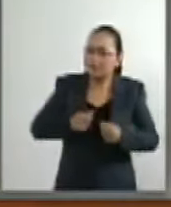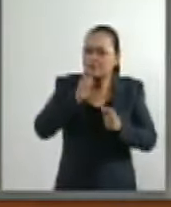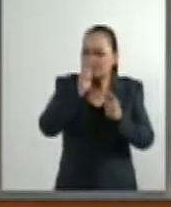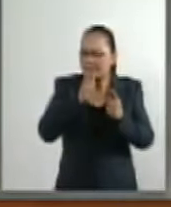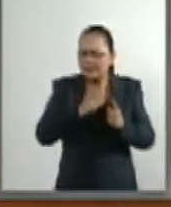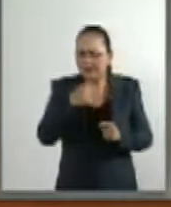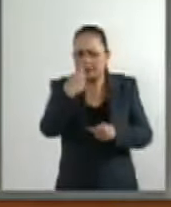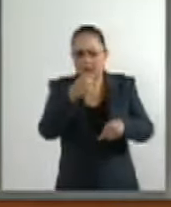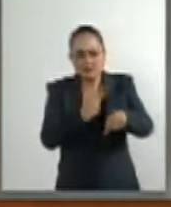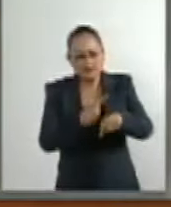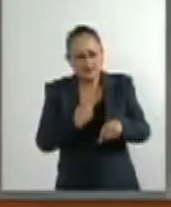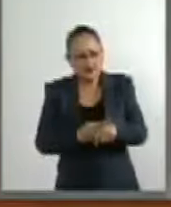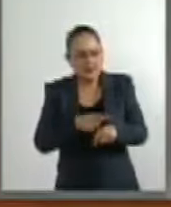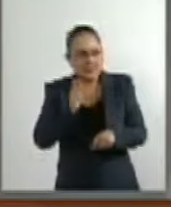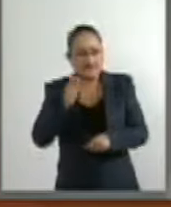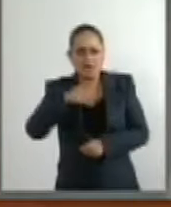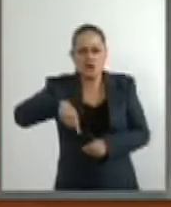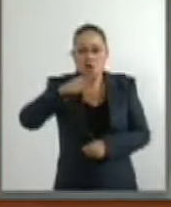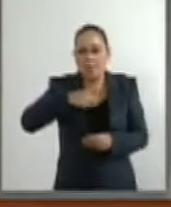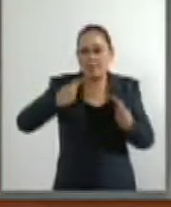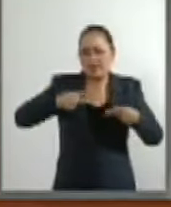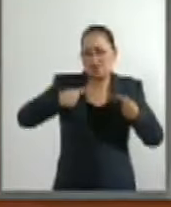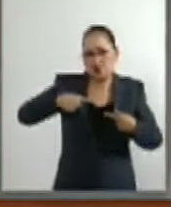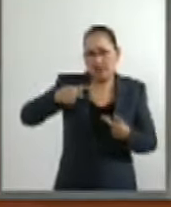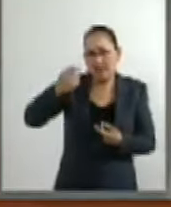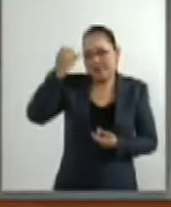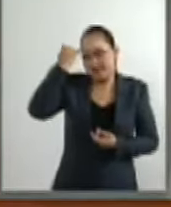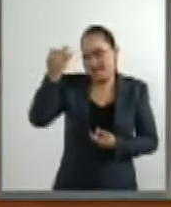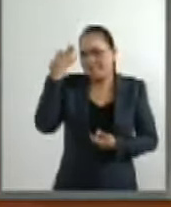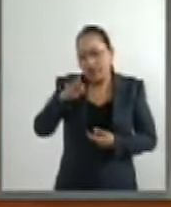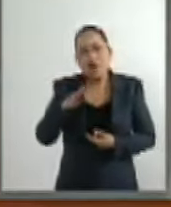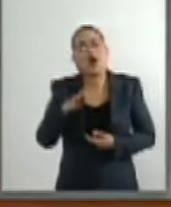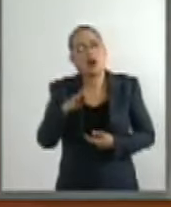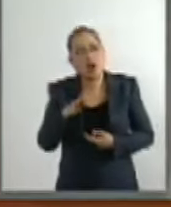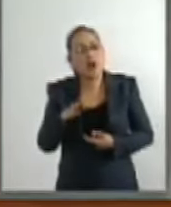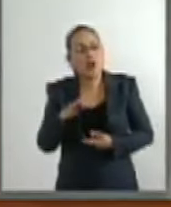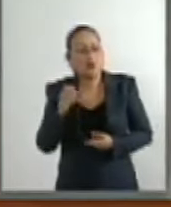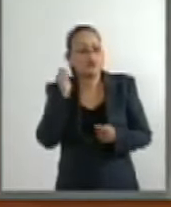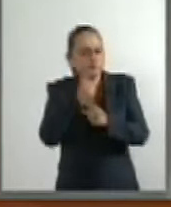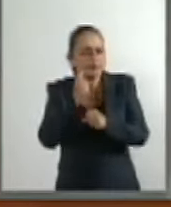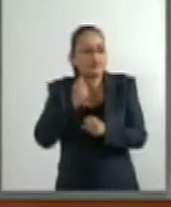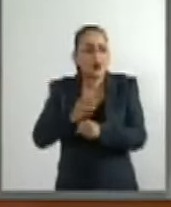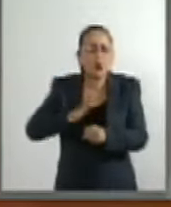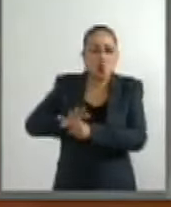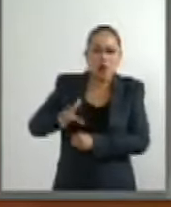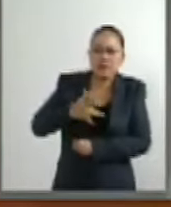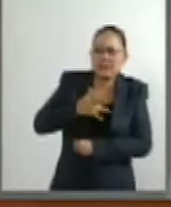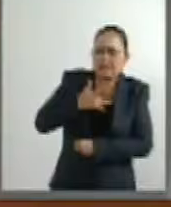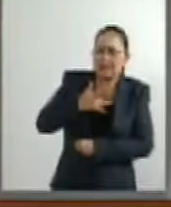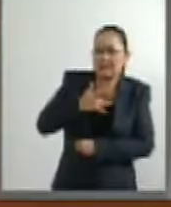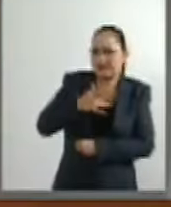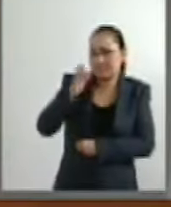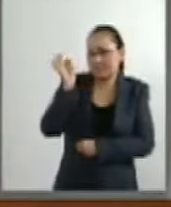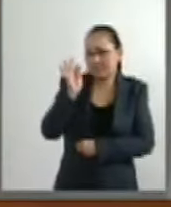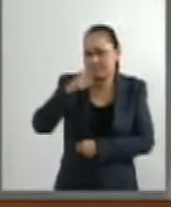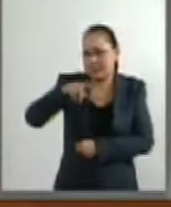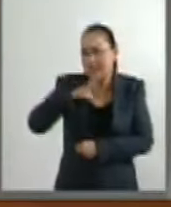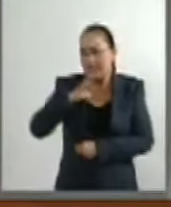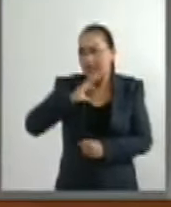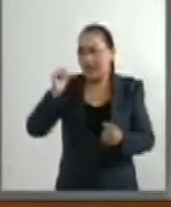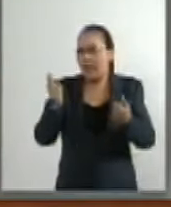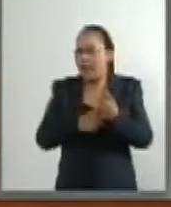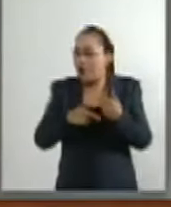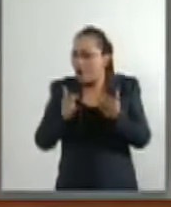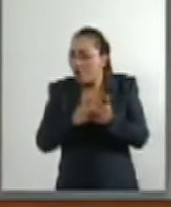conozcan los prejuicios de la enfermedad y les permita reconocer los síntomas en caso de recaídas.